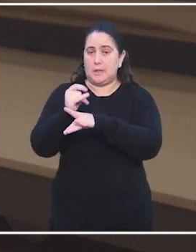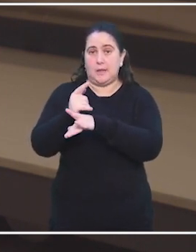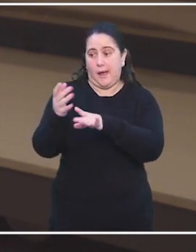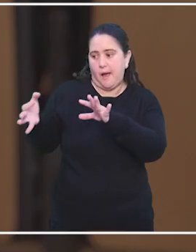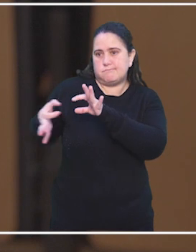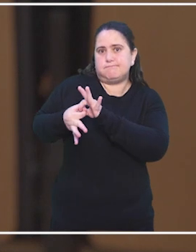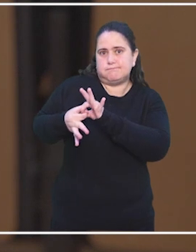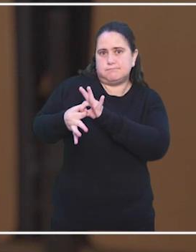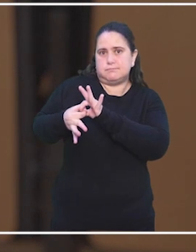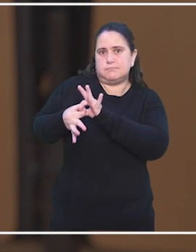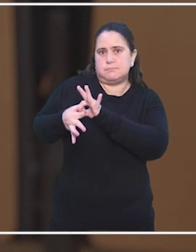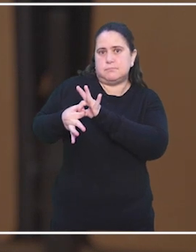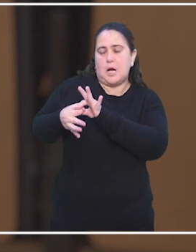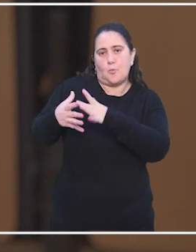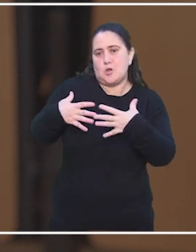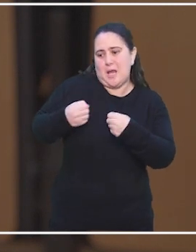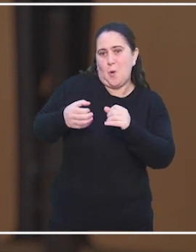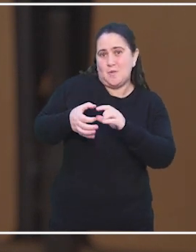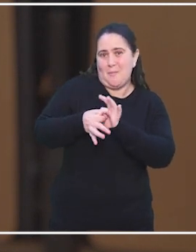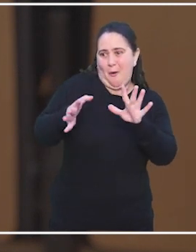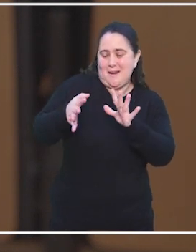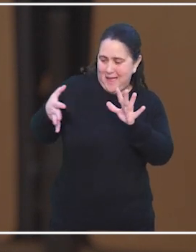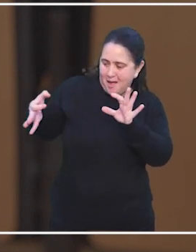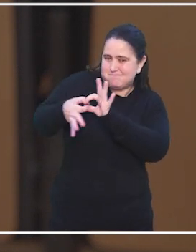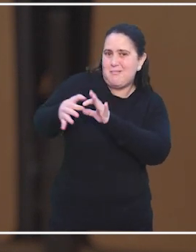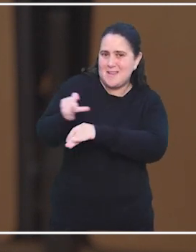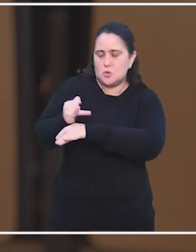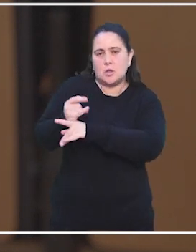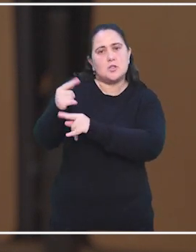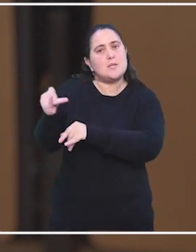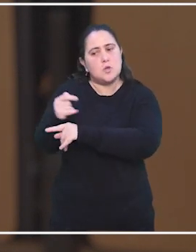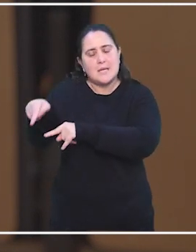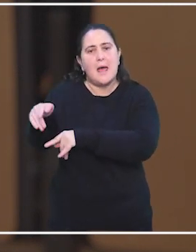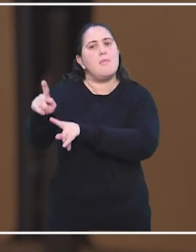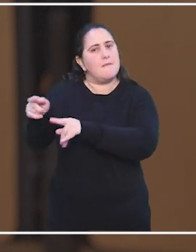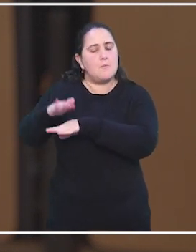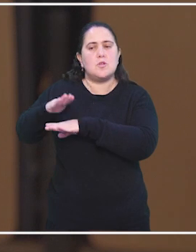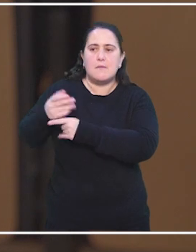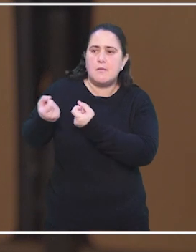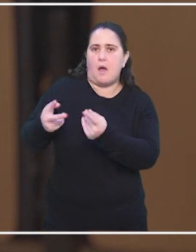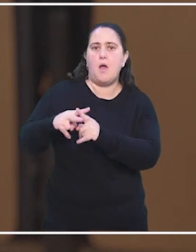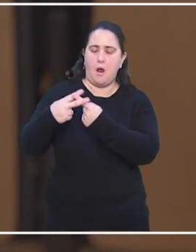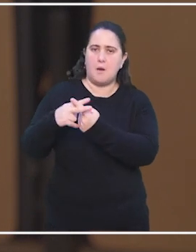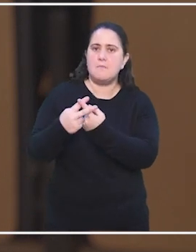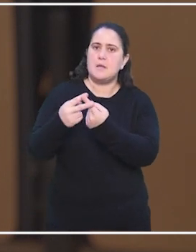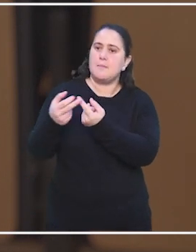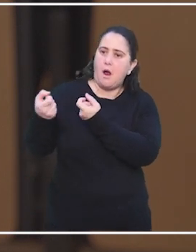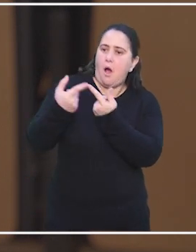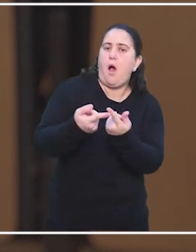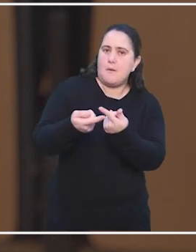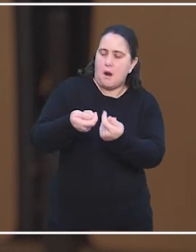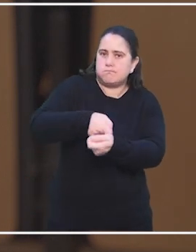depende la salud democrática es precisamente ofrecer herramientas que refuercen esas